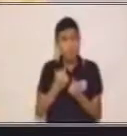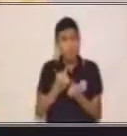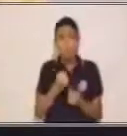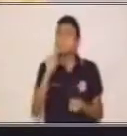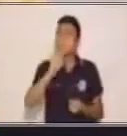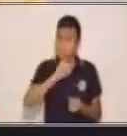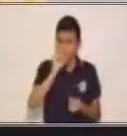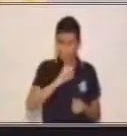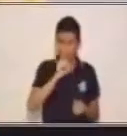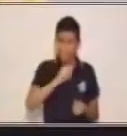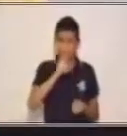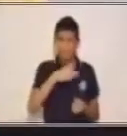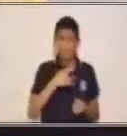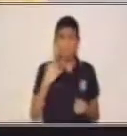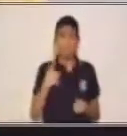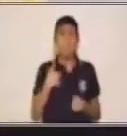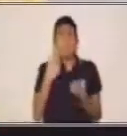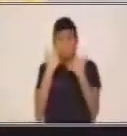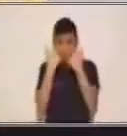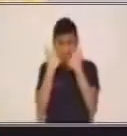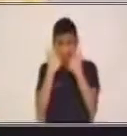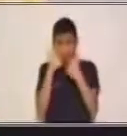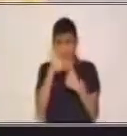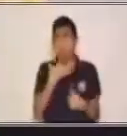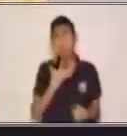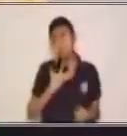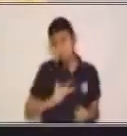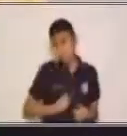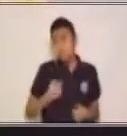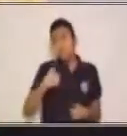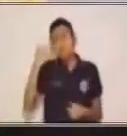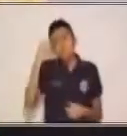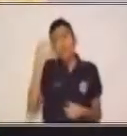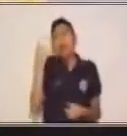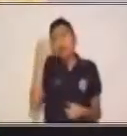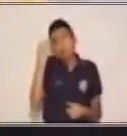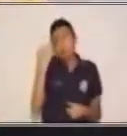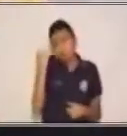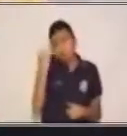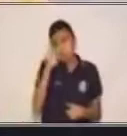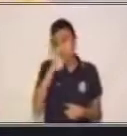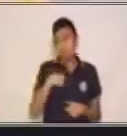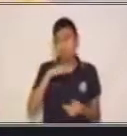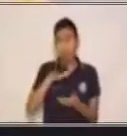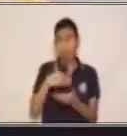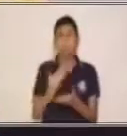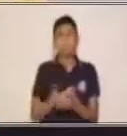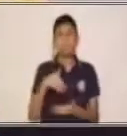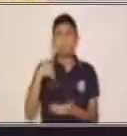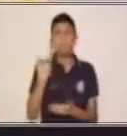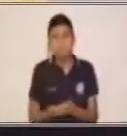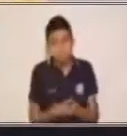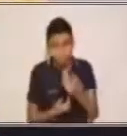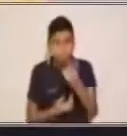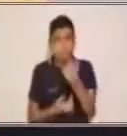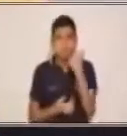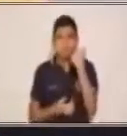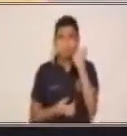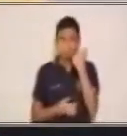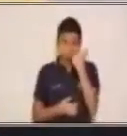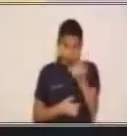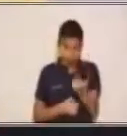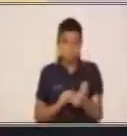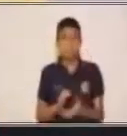¿Te sientes triste? Muy bien. Entonces, tenemos que reconocer cómo nos sentimos